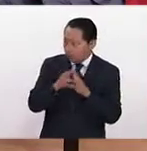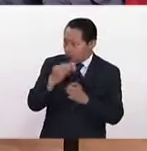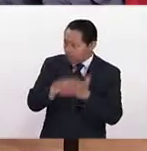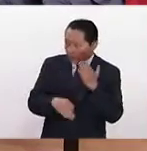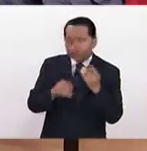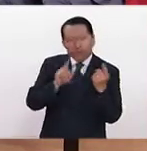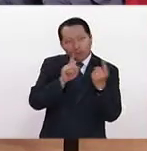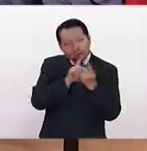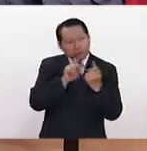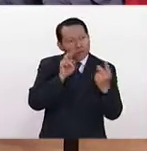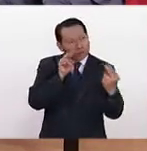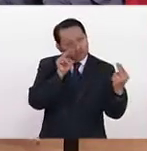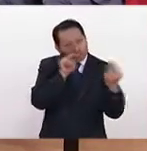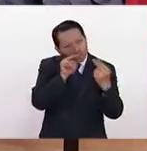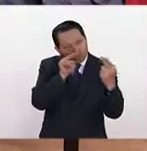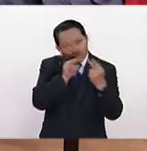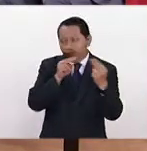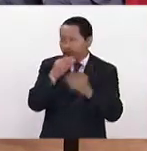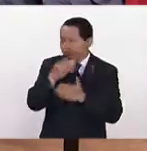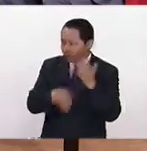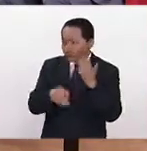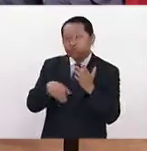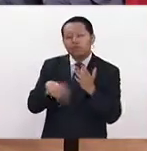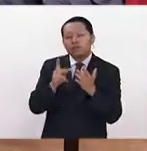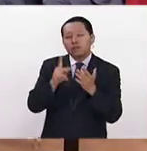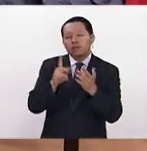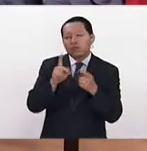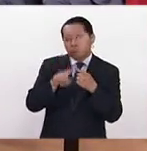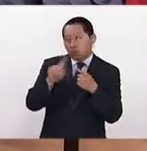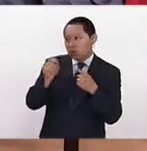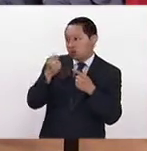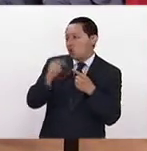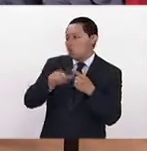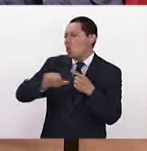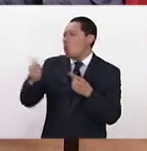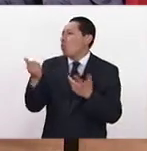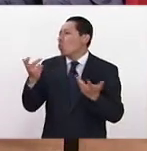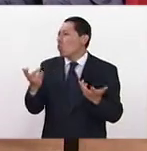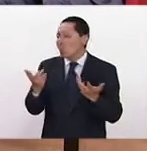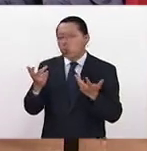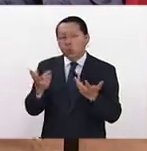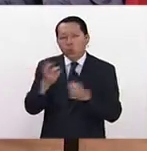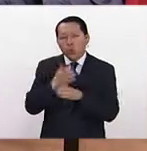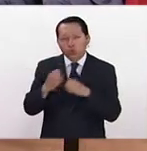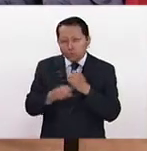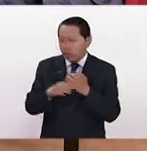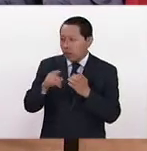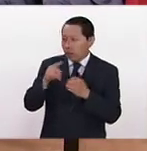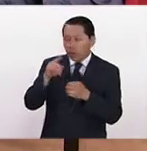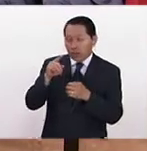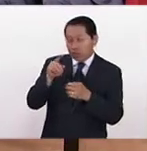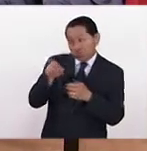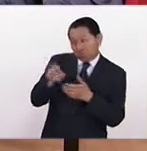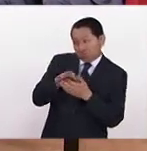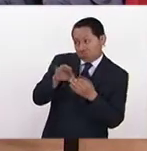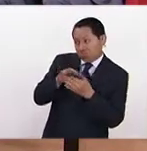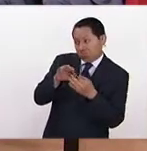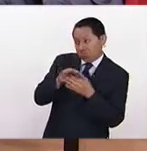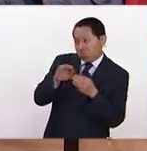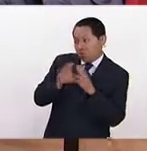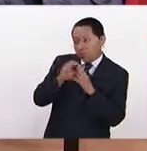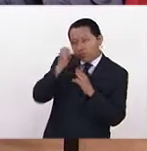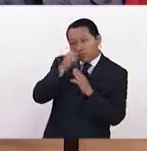interacción cara a cara, como tú dices. Además de eso, ¿qué otros factores has identificado tú que estén